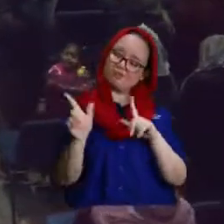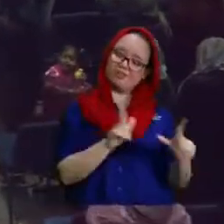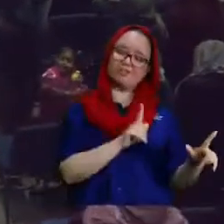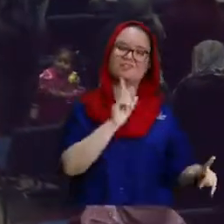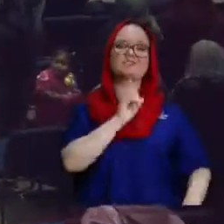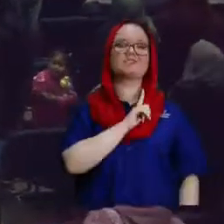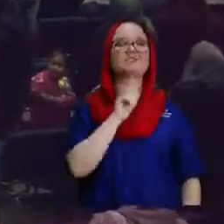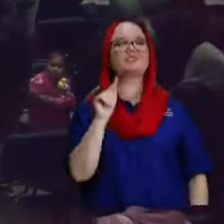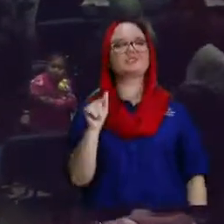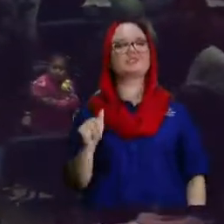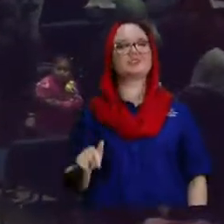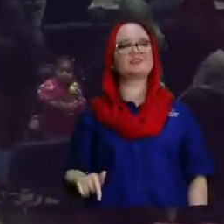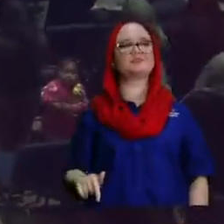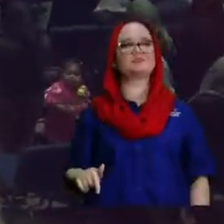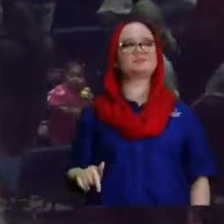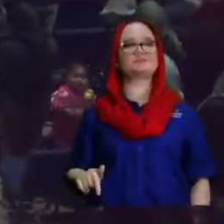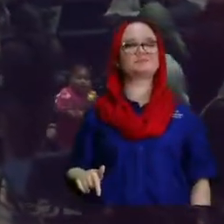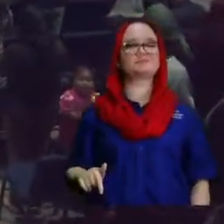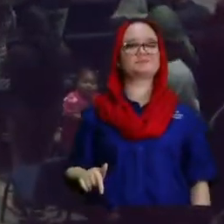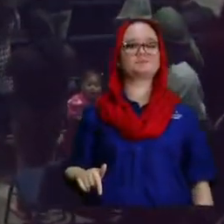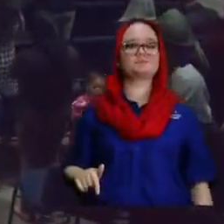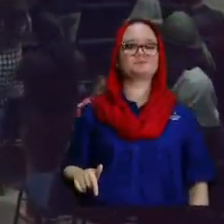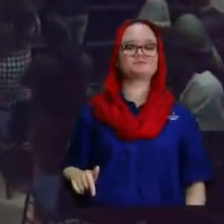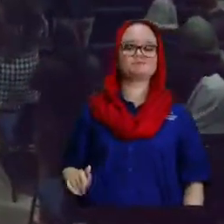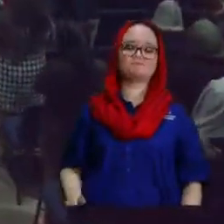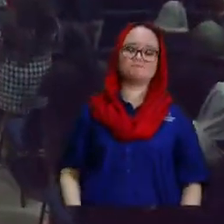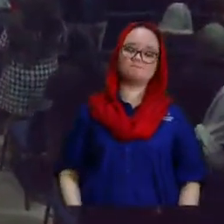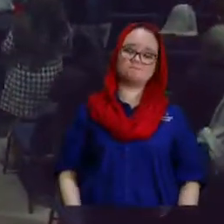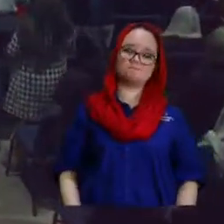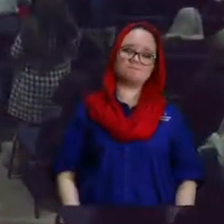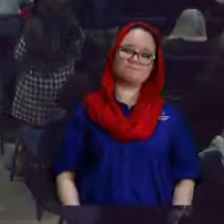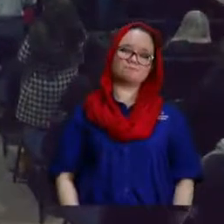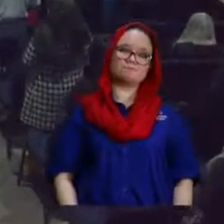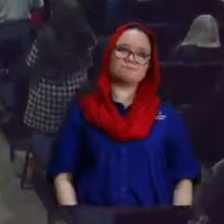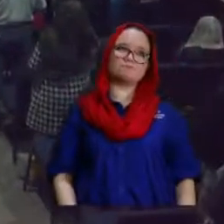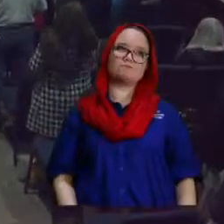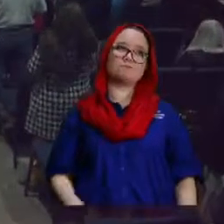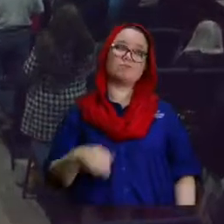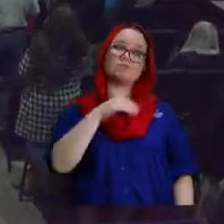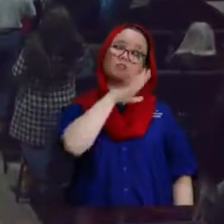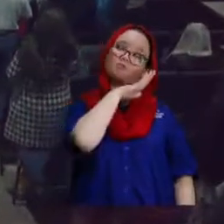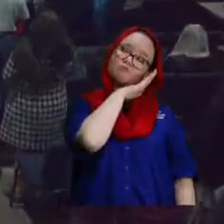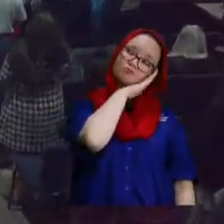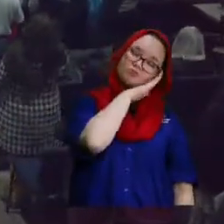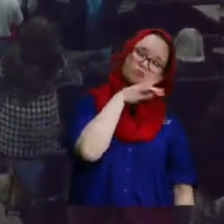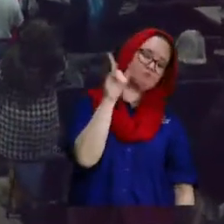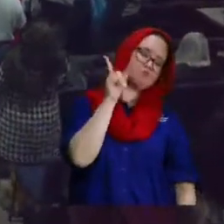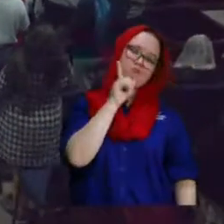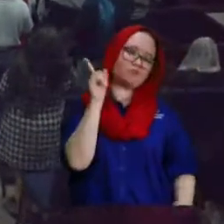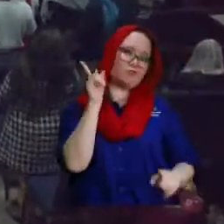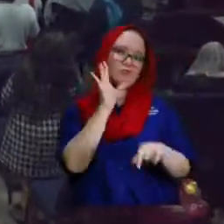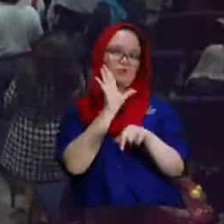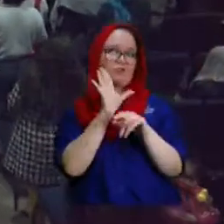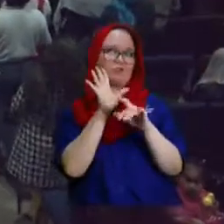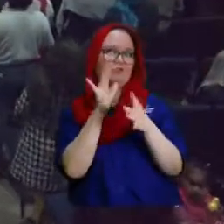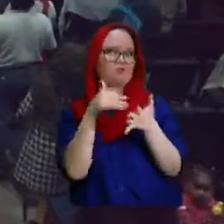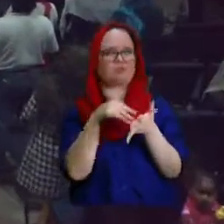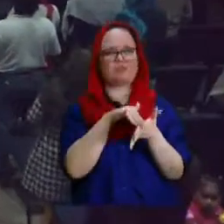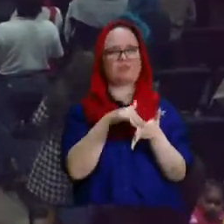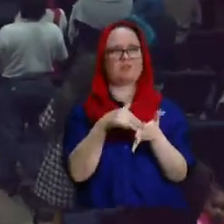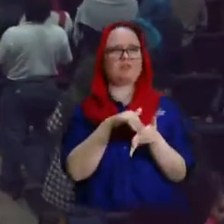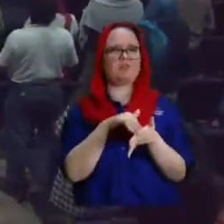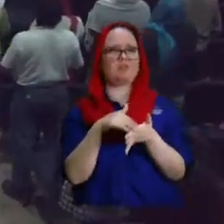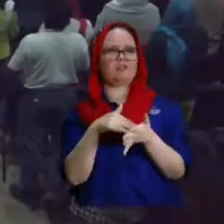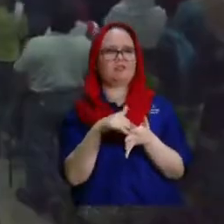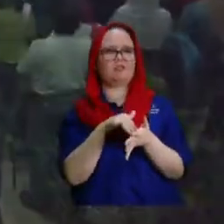pero mira como dice dice que ni siquiera el sueño me hace decaer o sea es como una